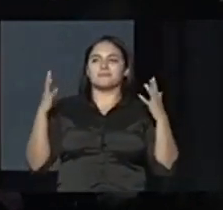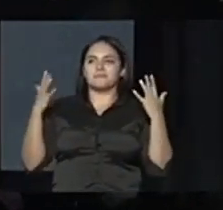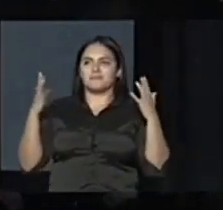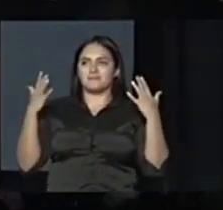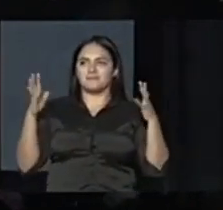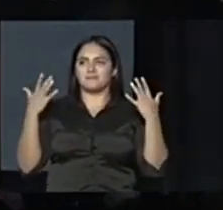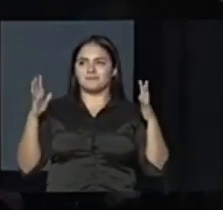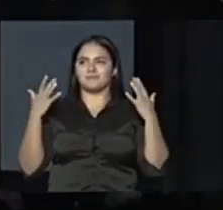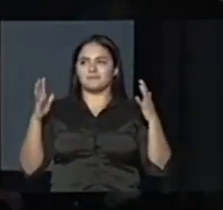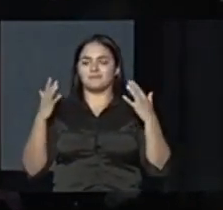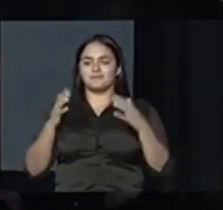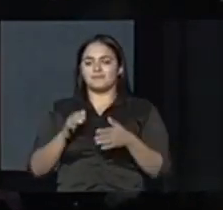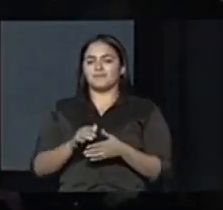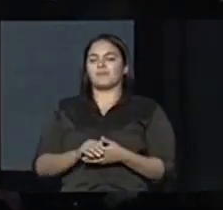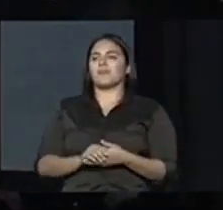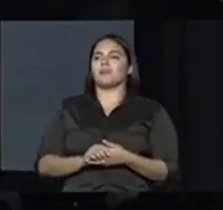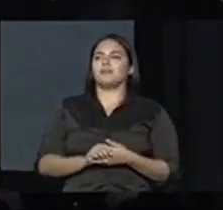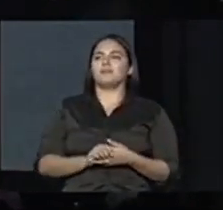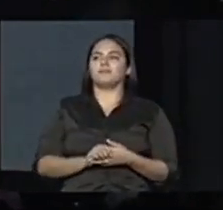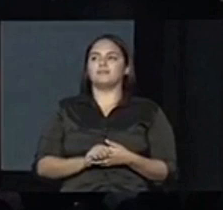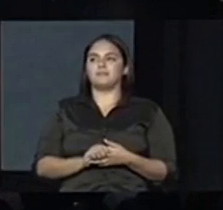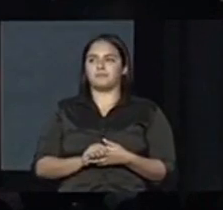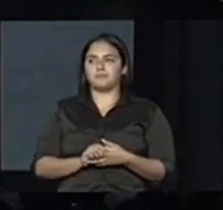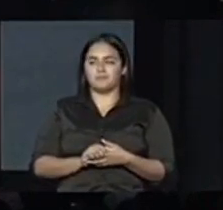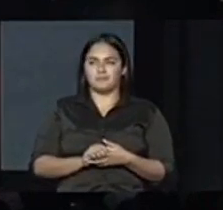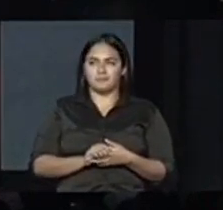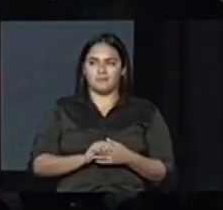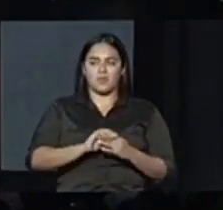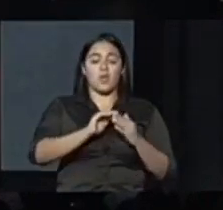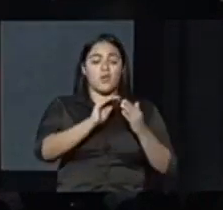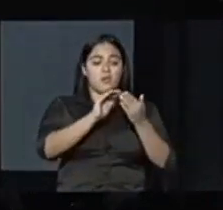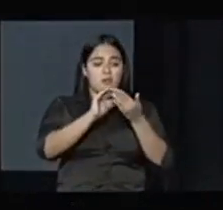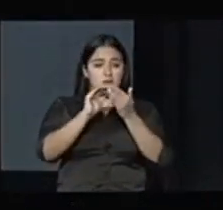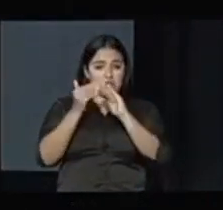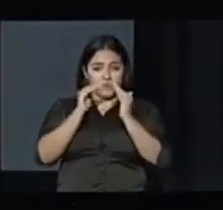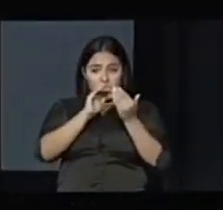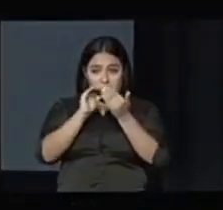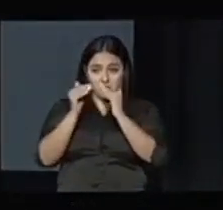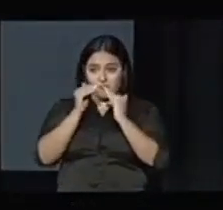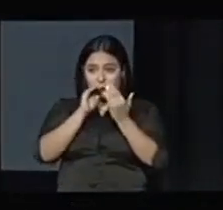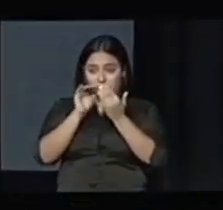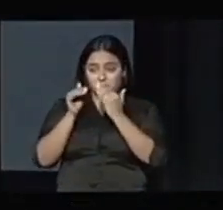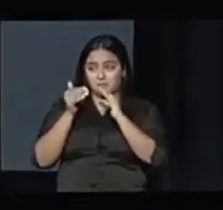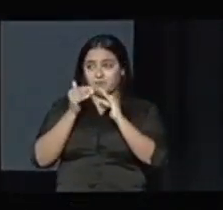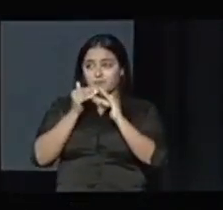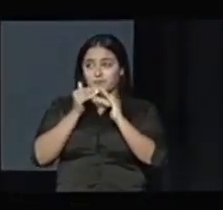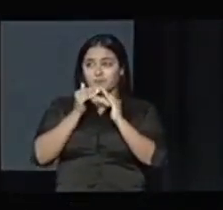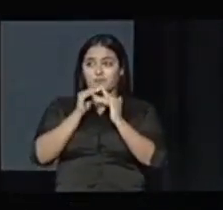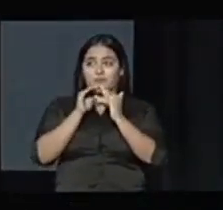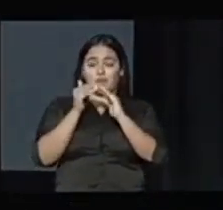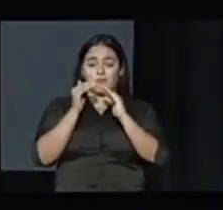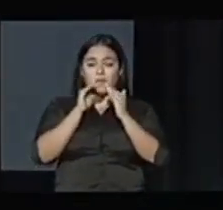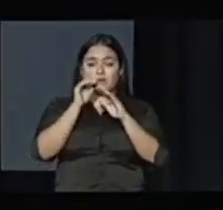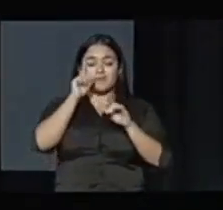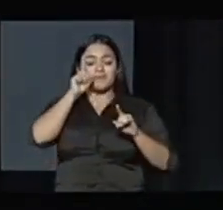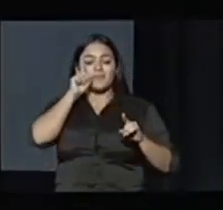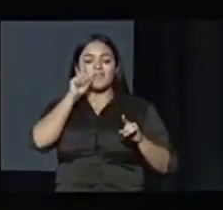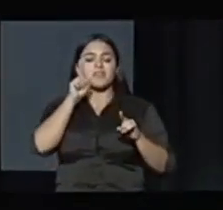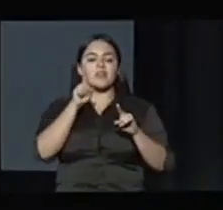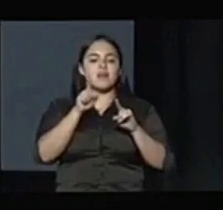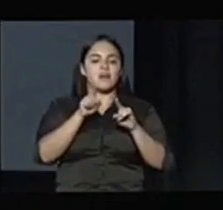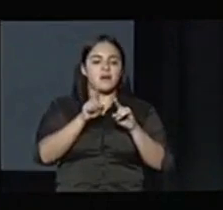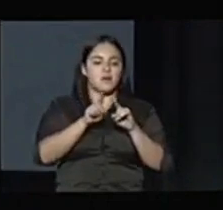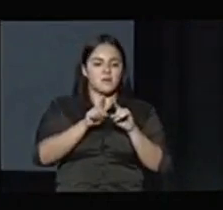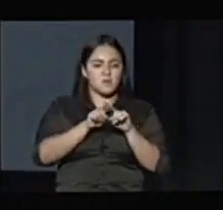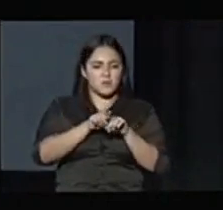ahora bien la valía de los pueblos se mide de acuerdo a como se tratan a los